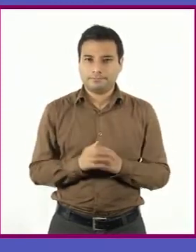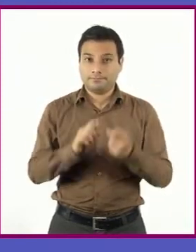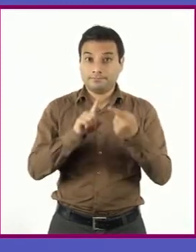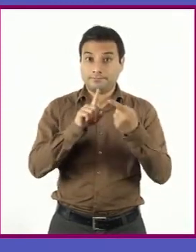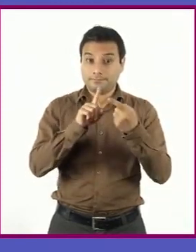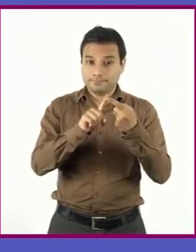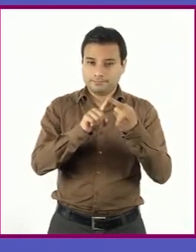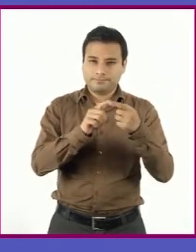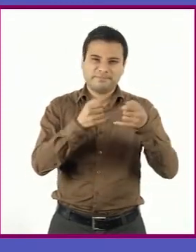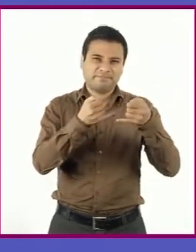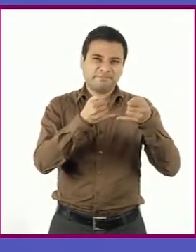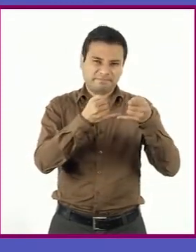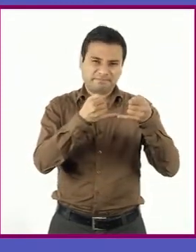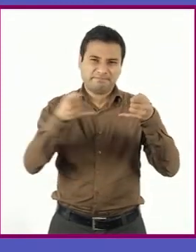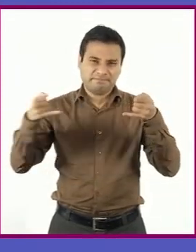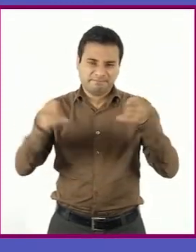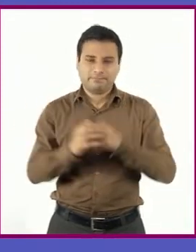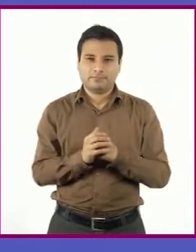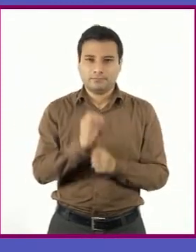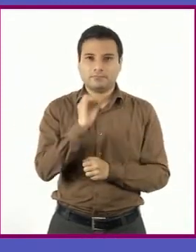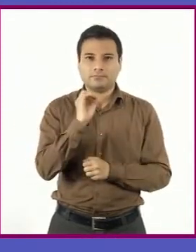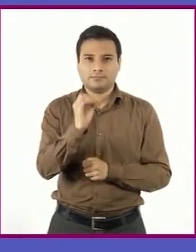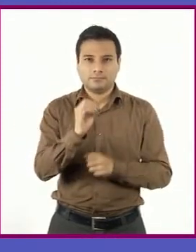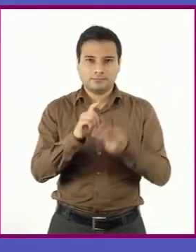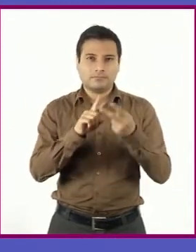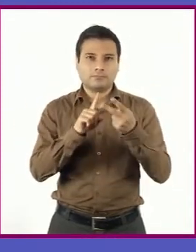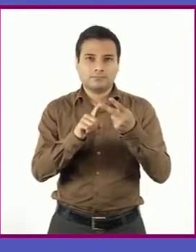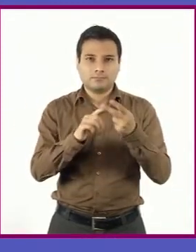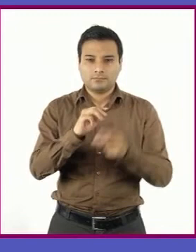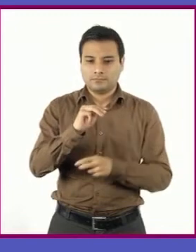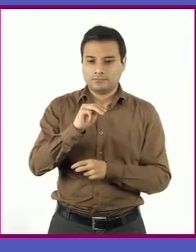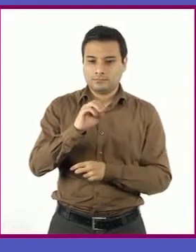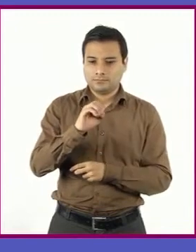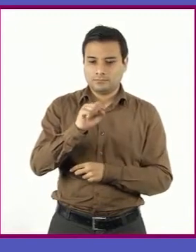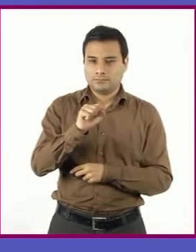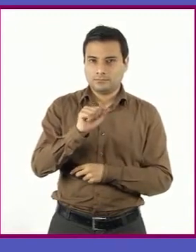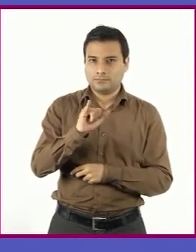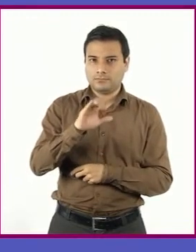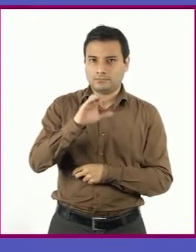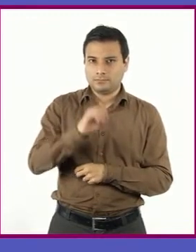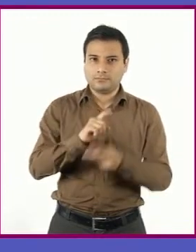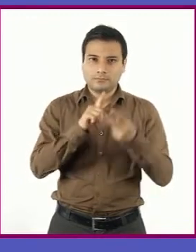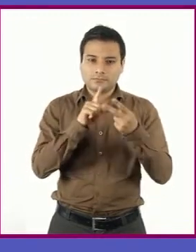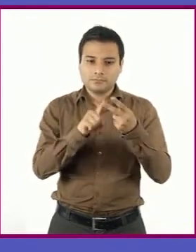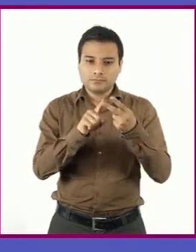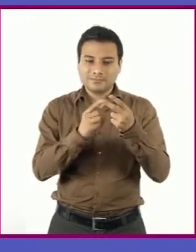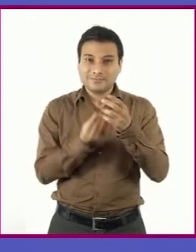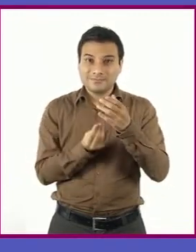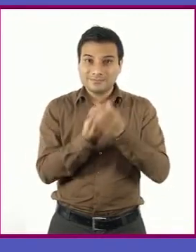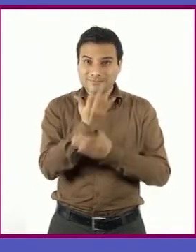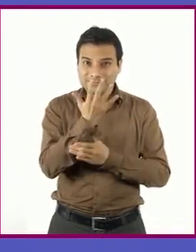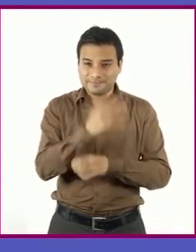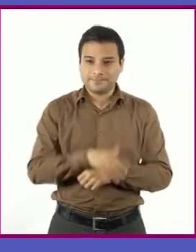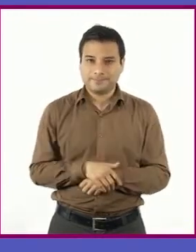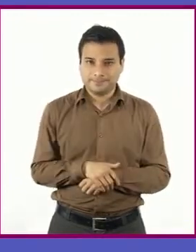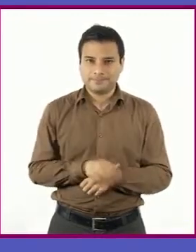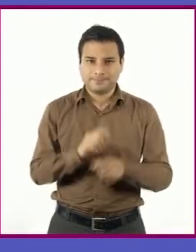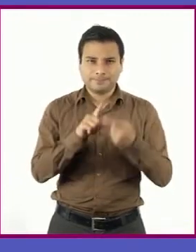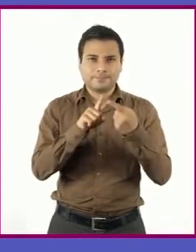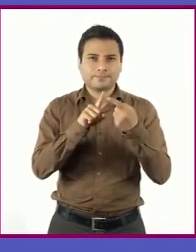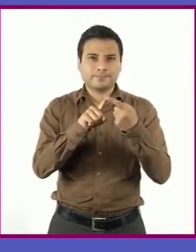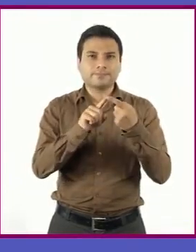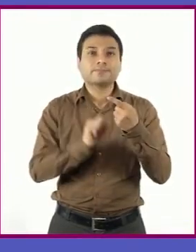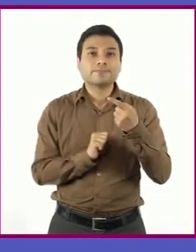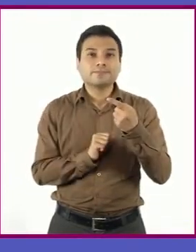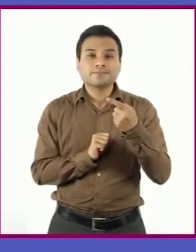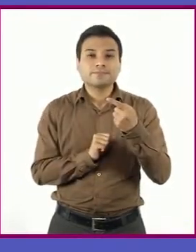o cronológica y la otra por mosaico. La segunda es más nueva, diríamos. La primera se